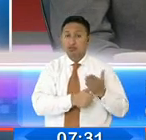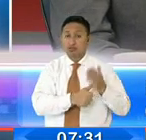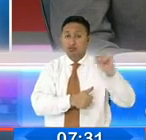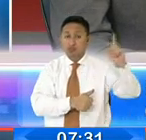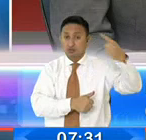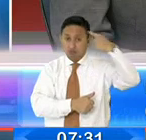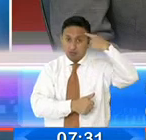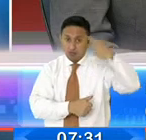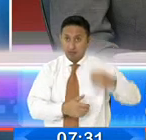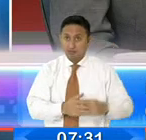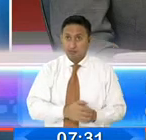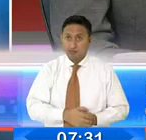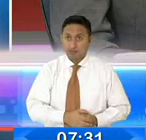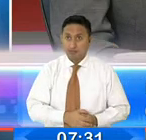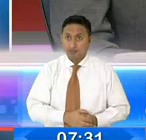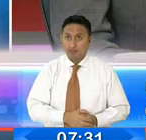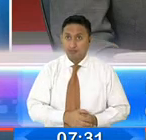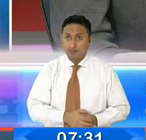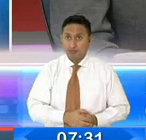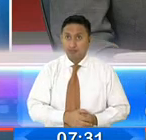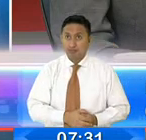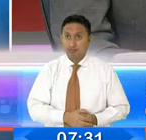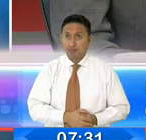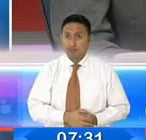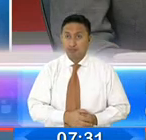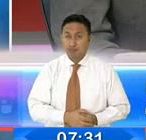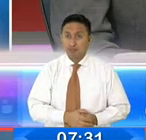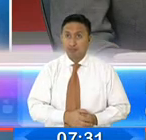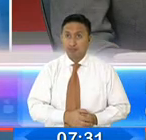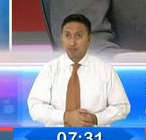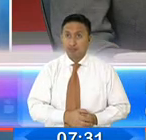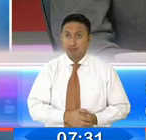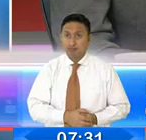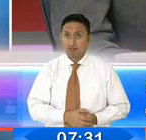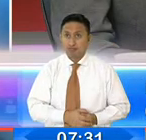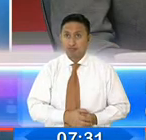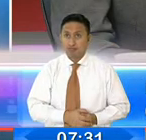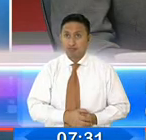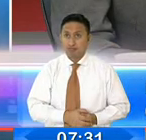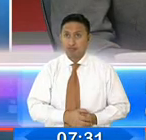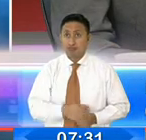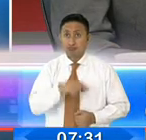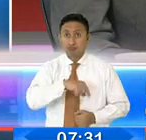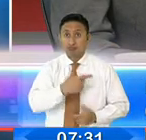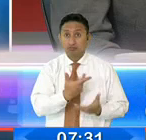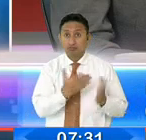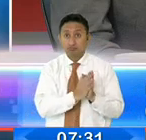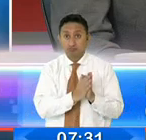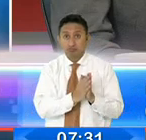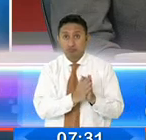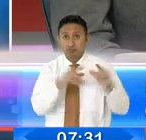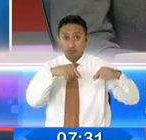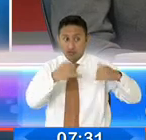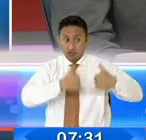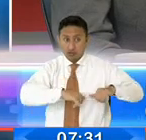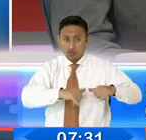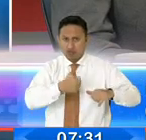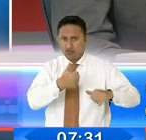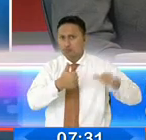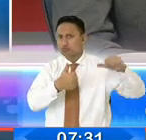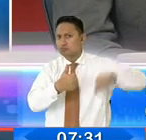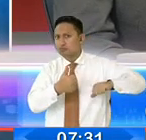funcionario, en este caso la señora ministra de gobierno, esto es lo que queremos, es apta o no para continuar al frente,